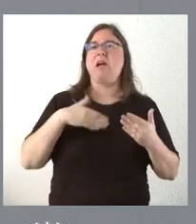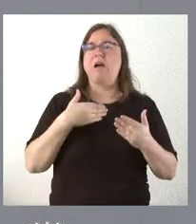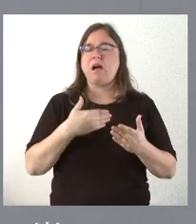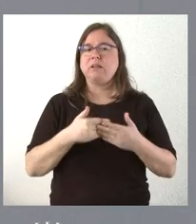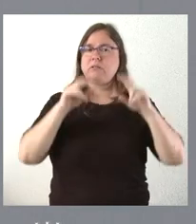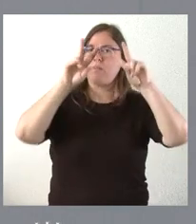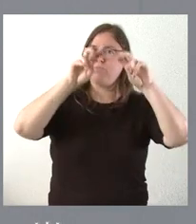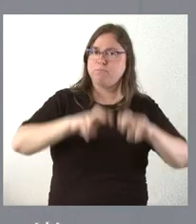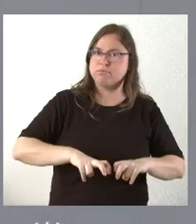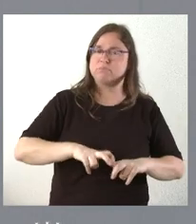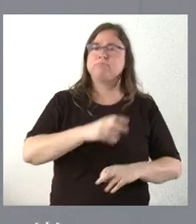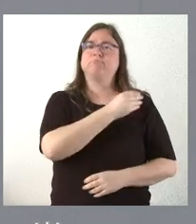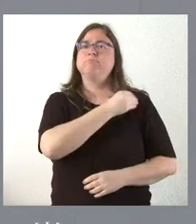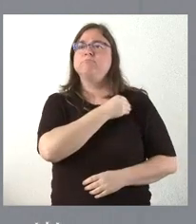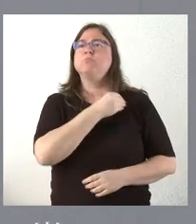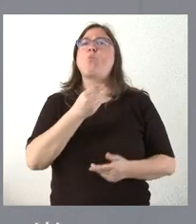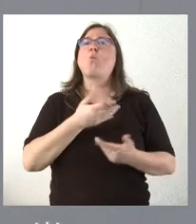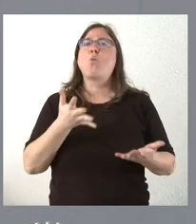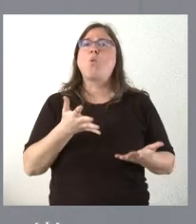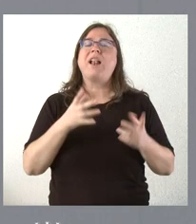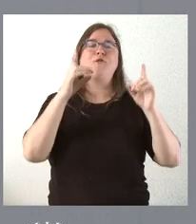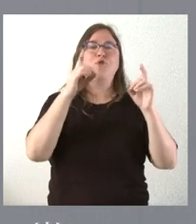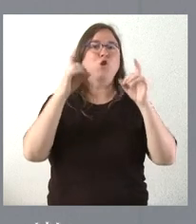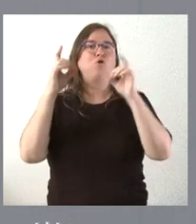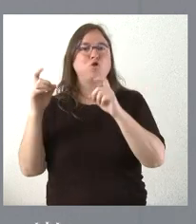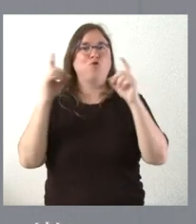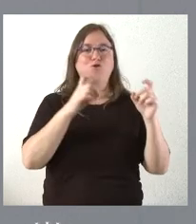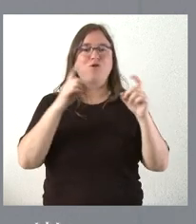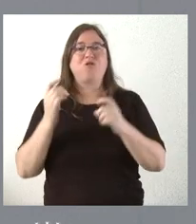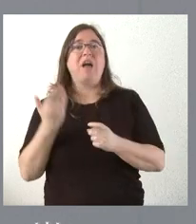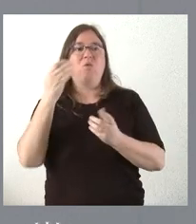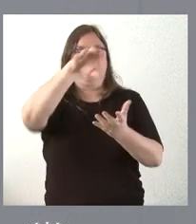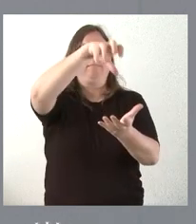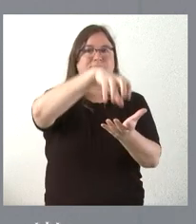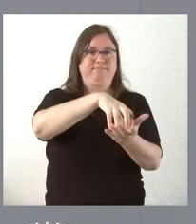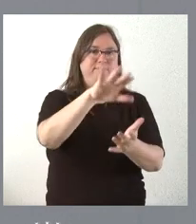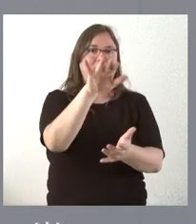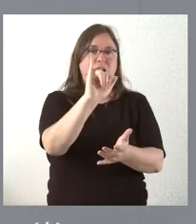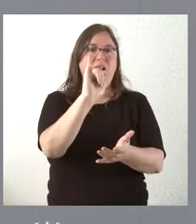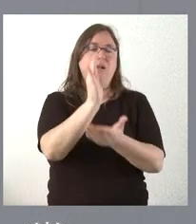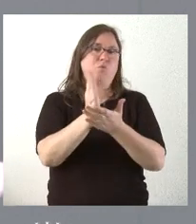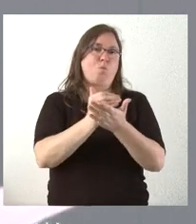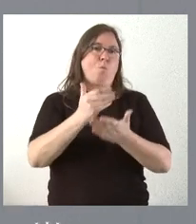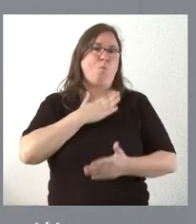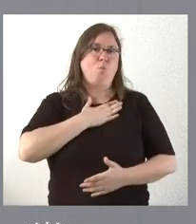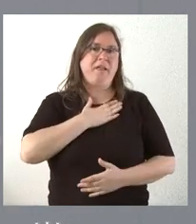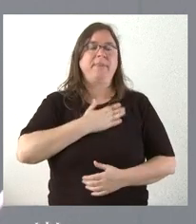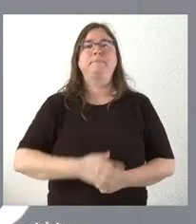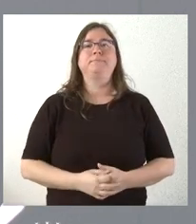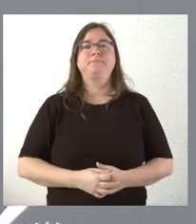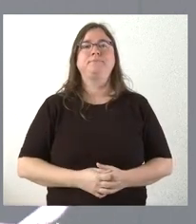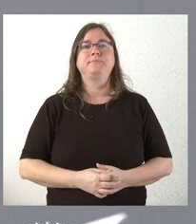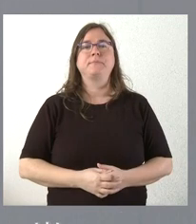de investigación, han venido publicando cuáles son las fotos de algunas de estas instalaciones que tenemos en nuestra comunidad